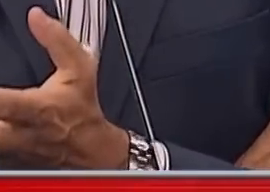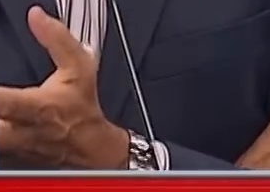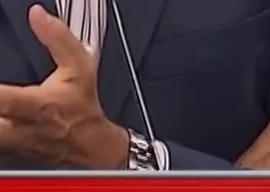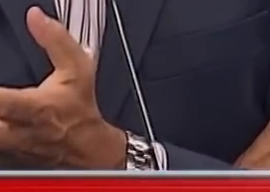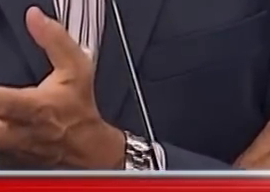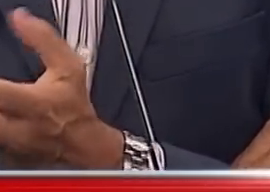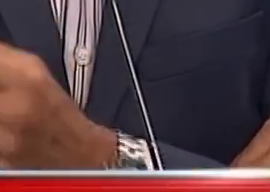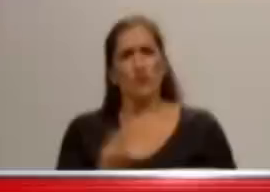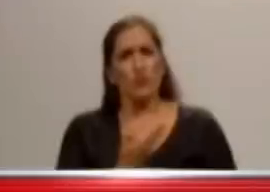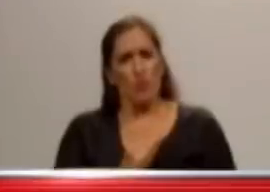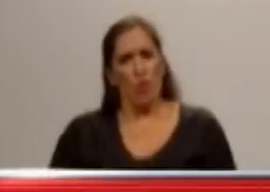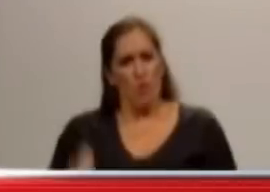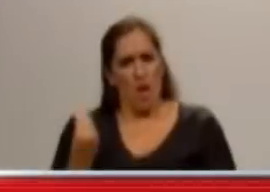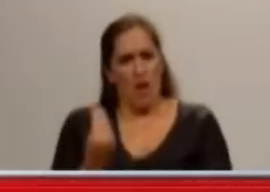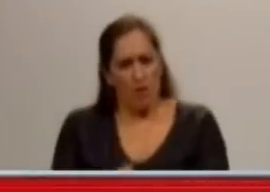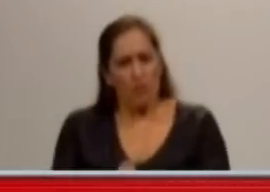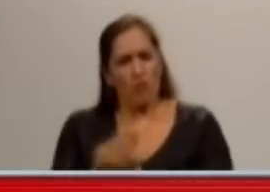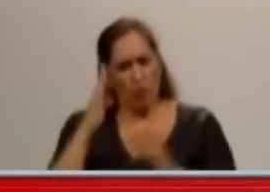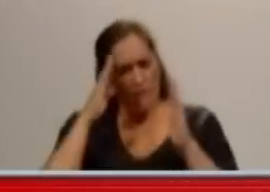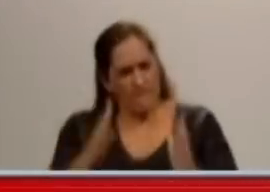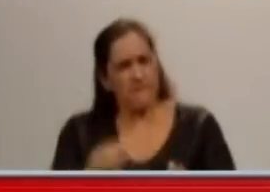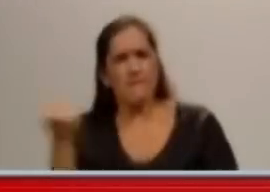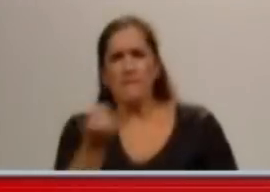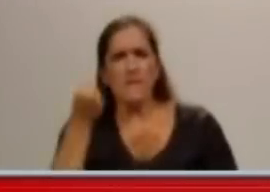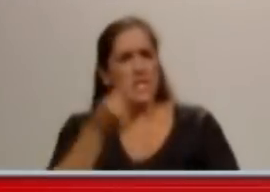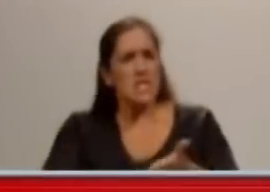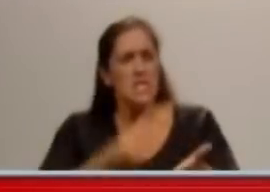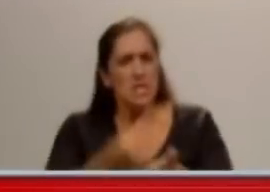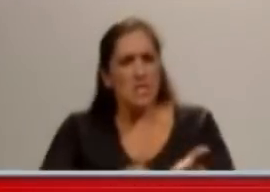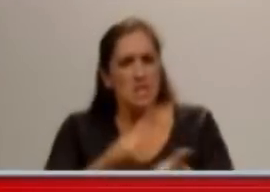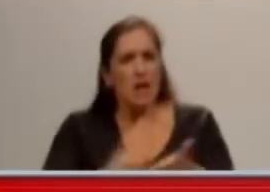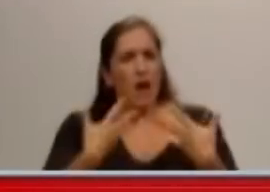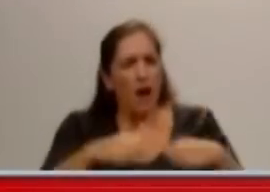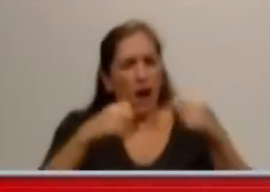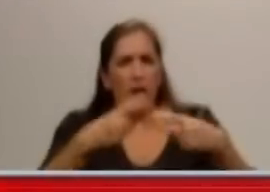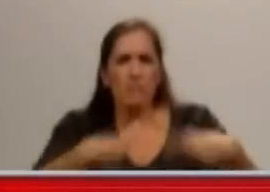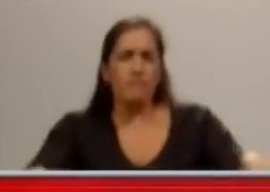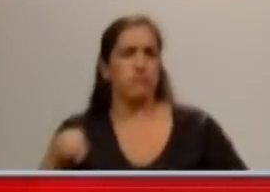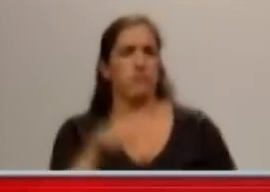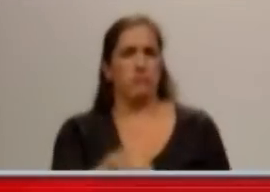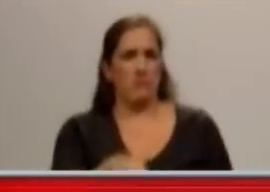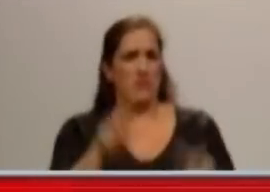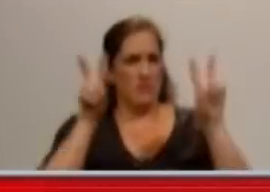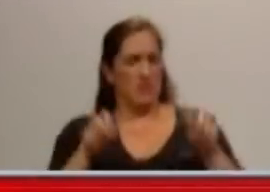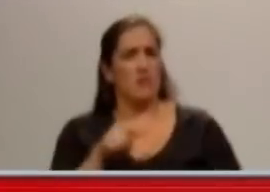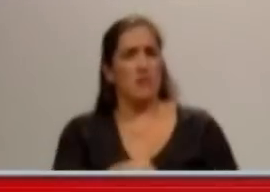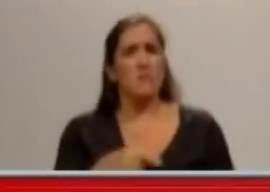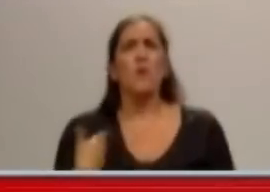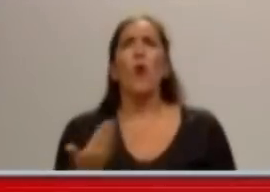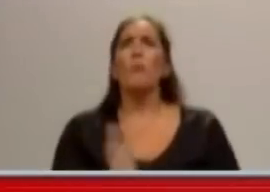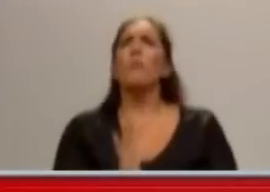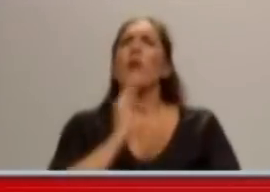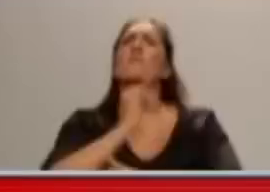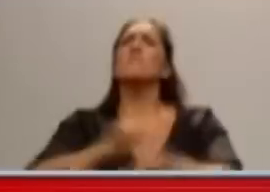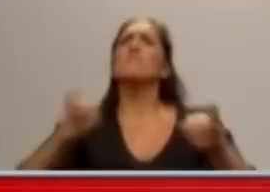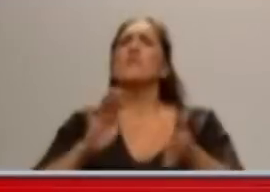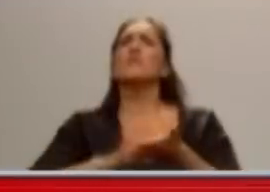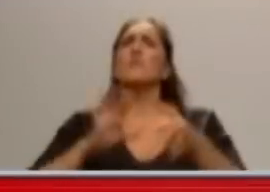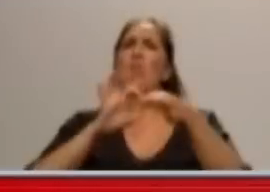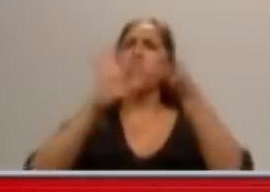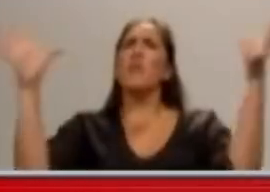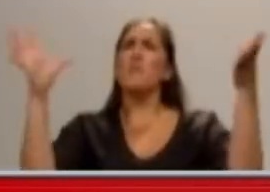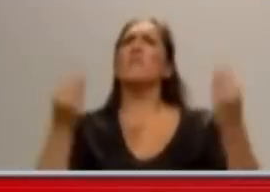llamativo también, ¿no? Sí, pero, no, voy a, digamos, a utilizar otro término, Sergio,